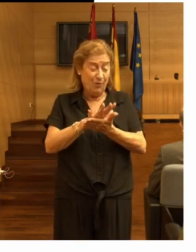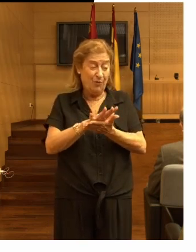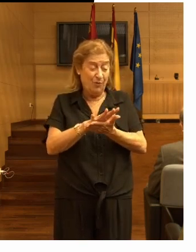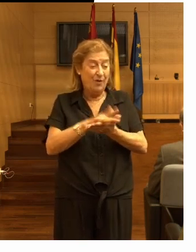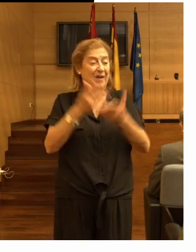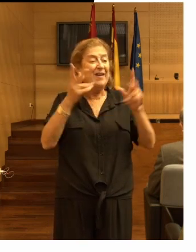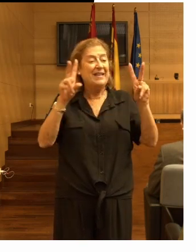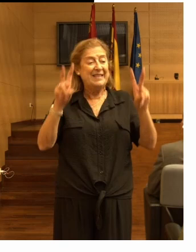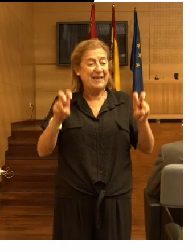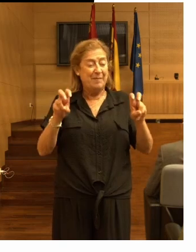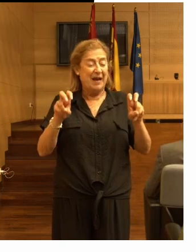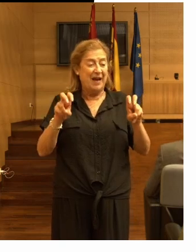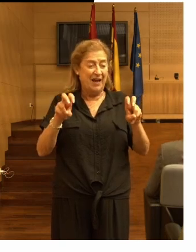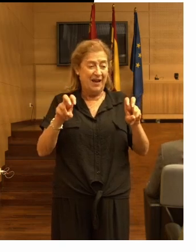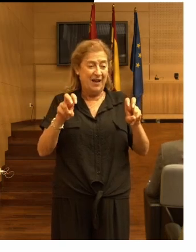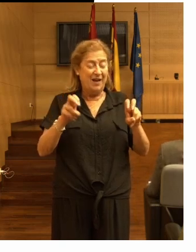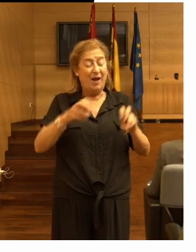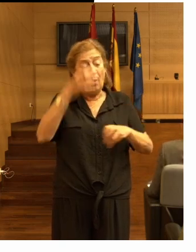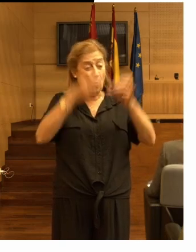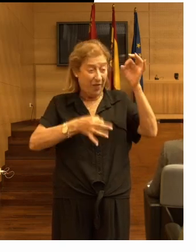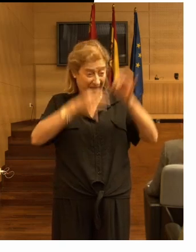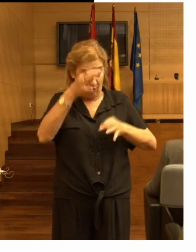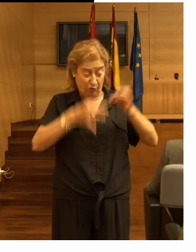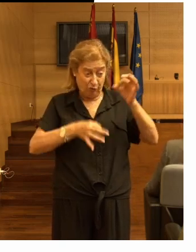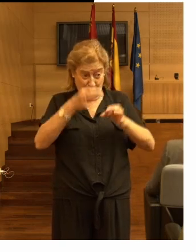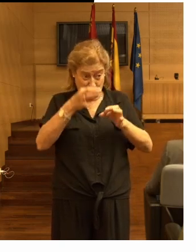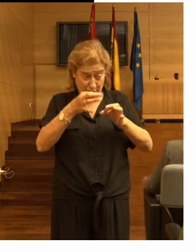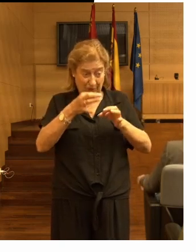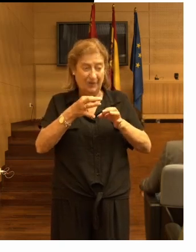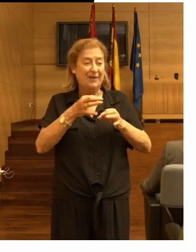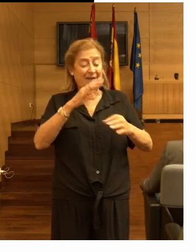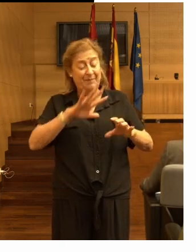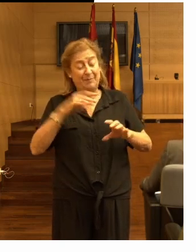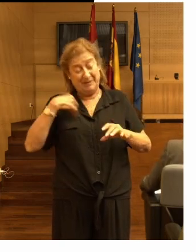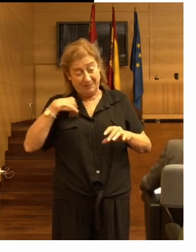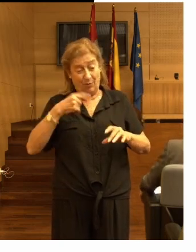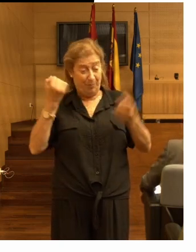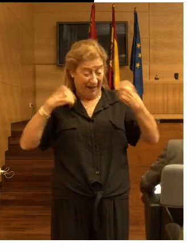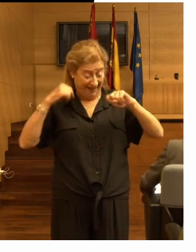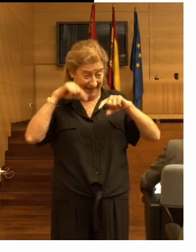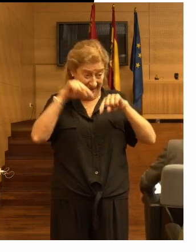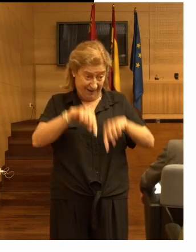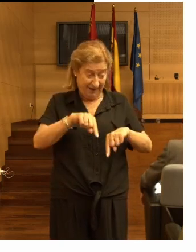temas jurídicos en torno a esta práctica